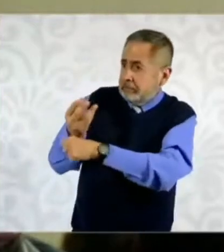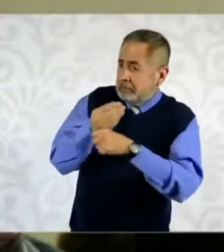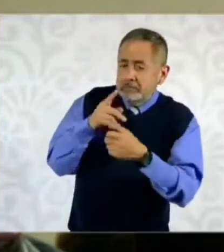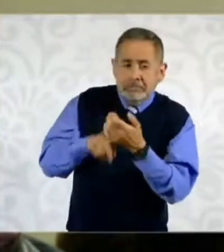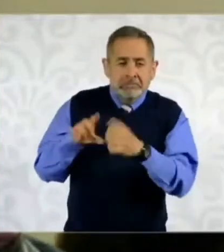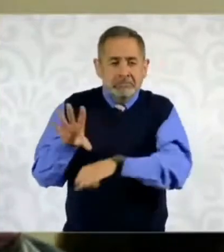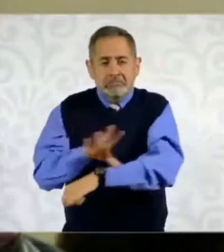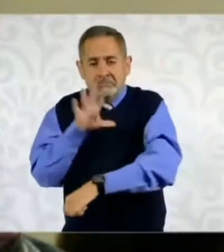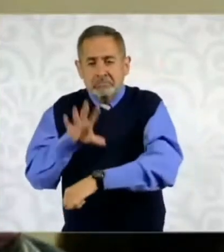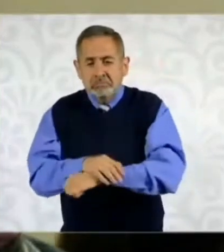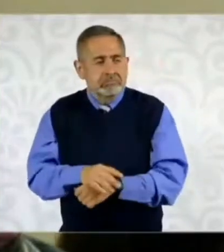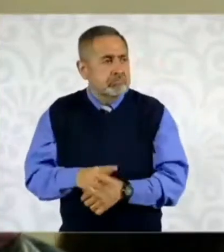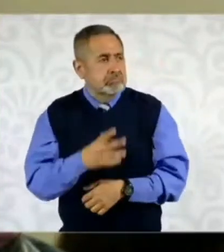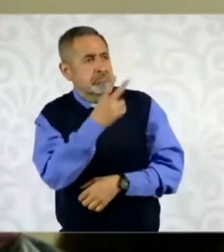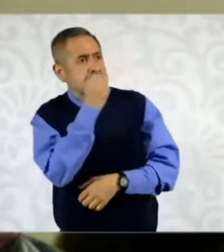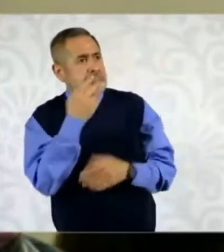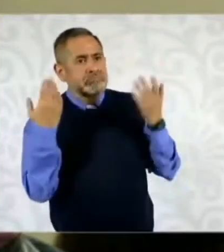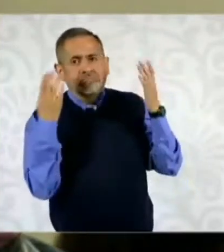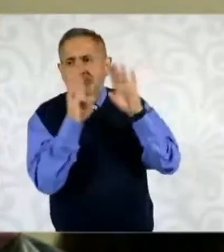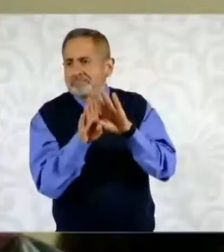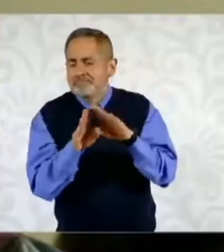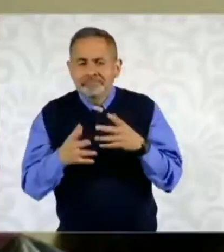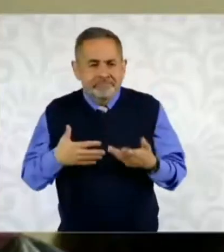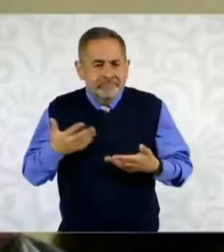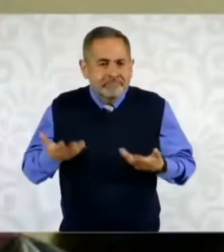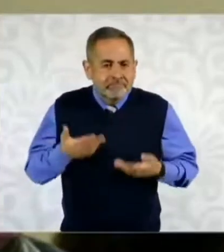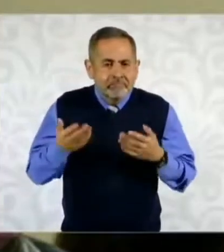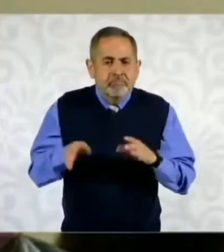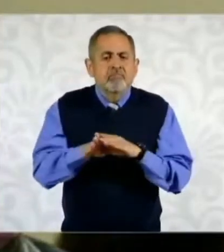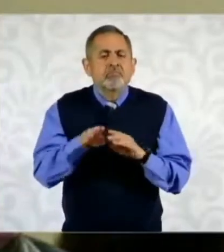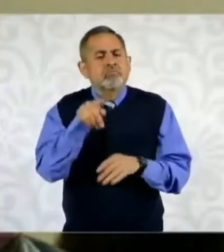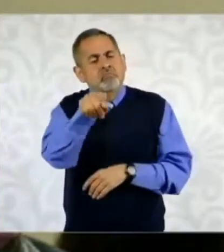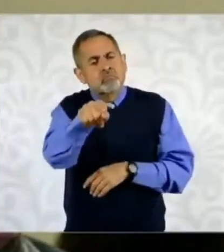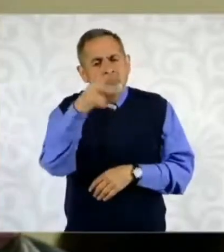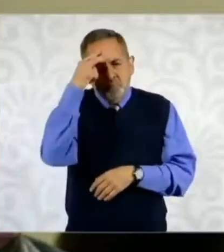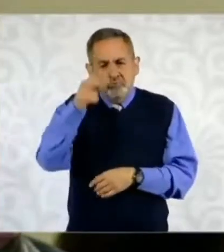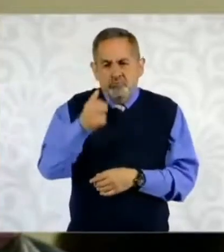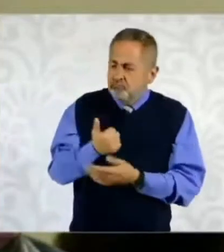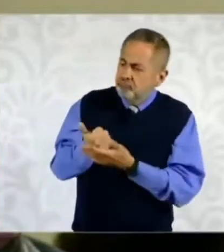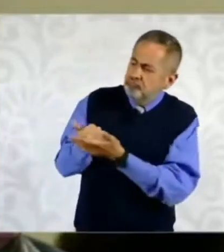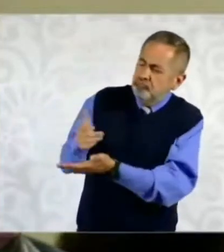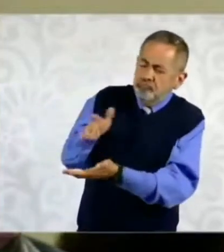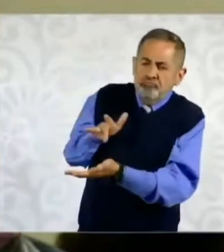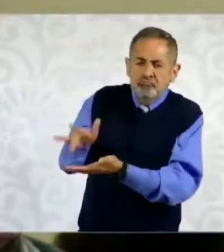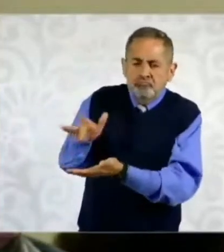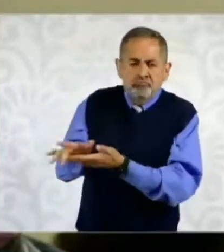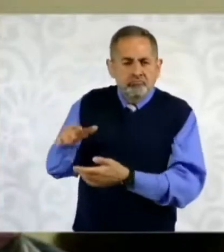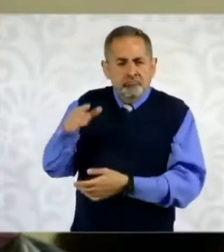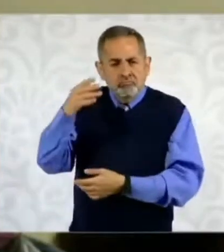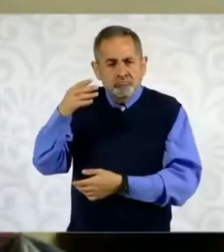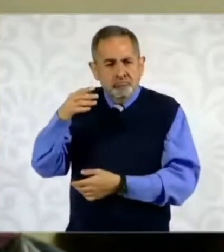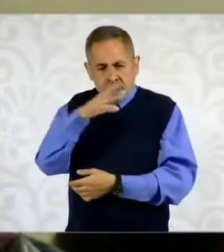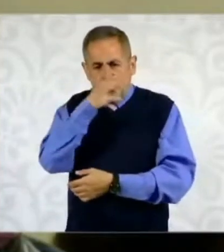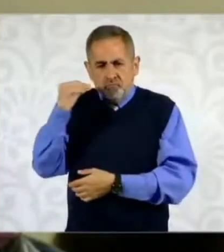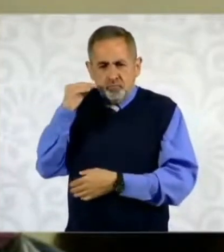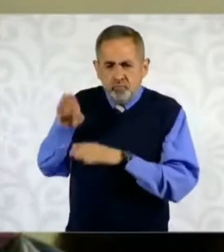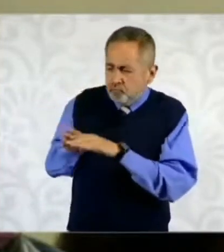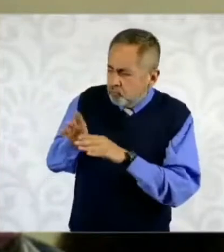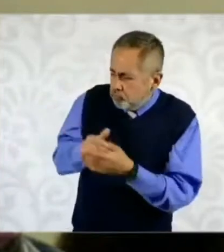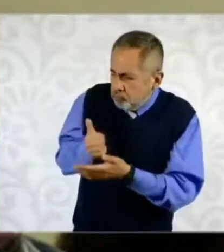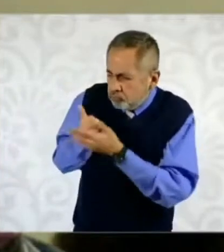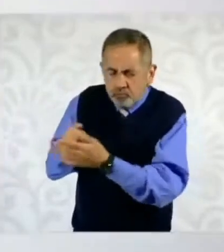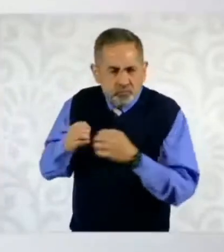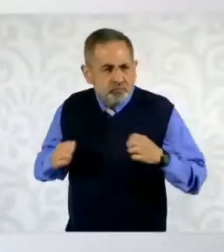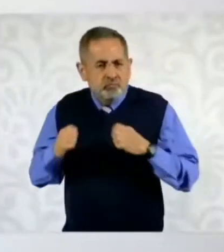energético. La primera pregunta es, ¿en qué consiste la ayuda que México ha ofrecido a Cuba ante esta situación de